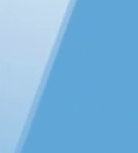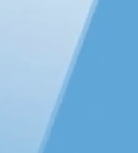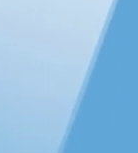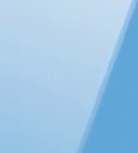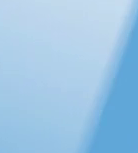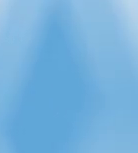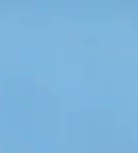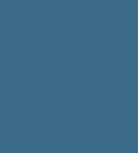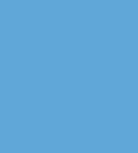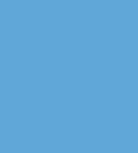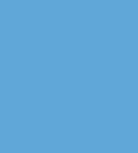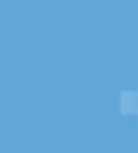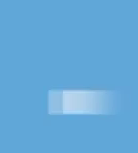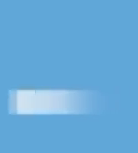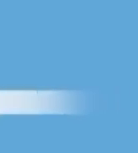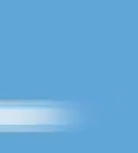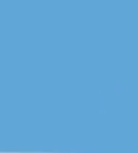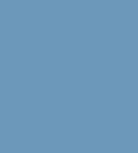Regresamos.